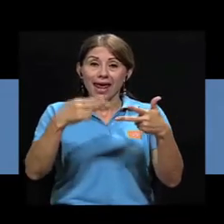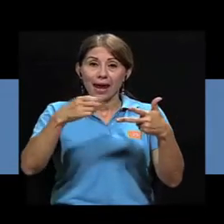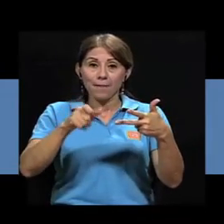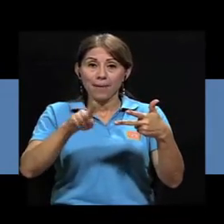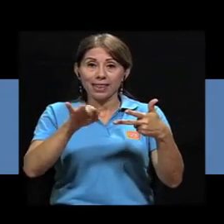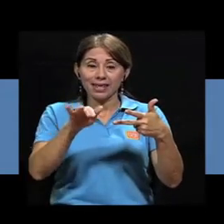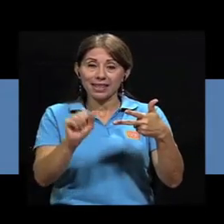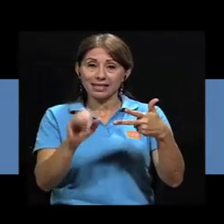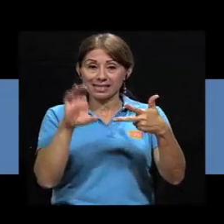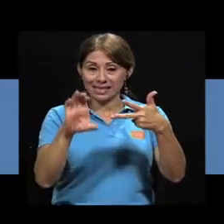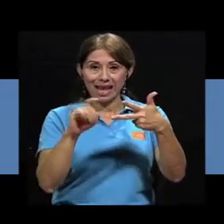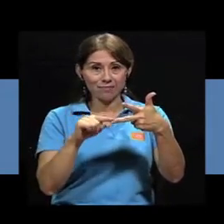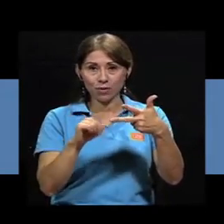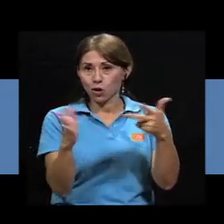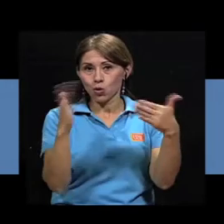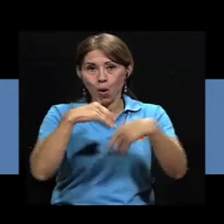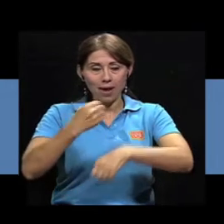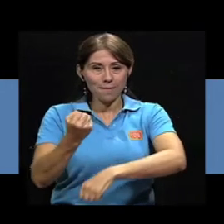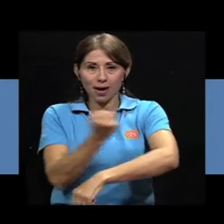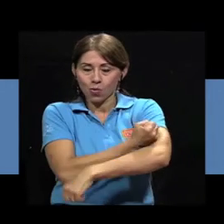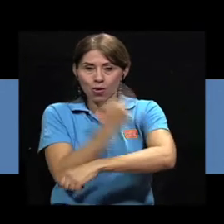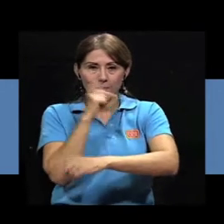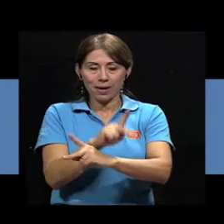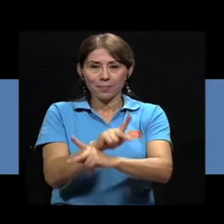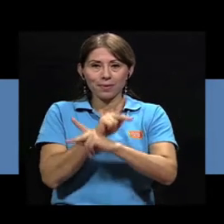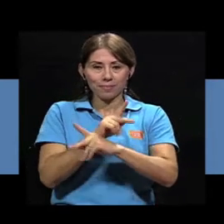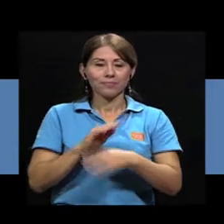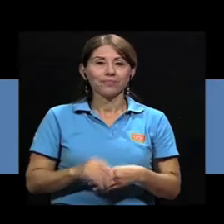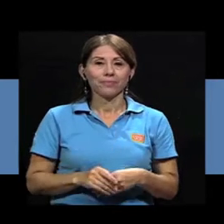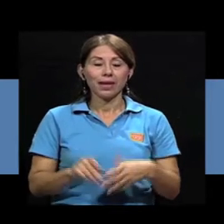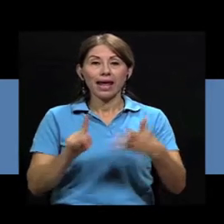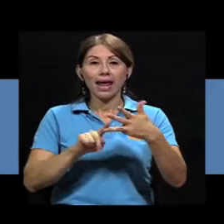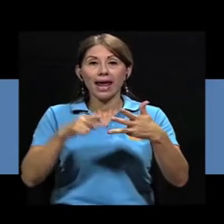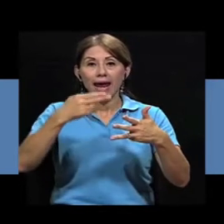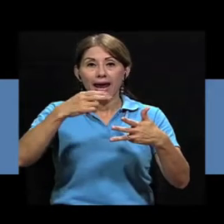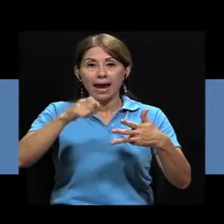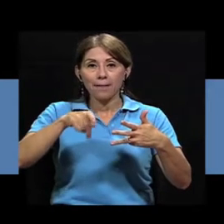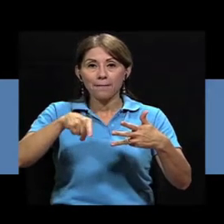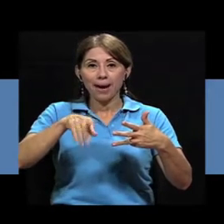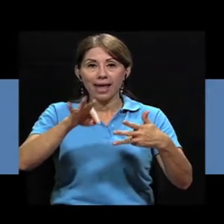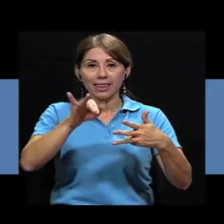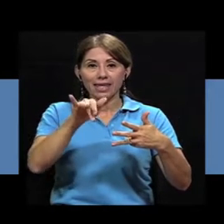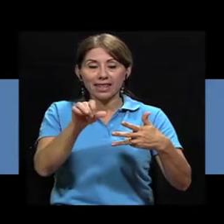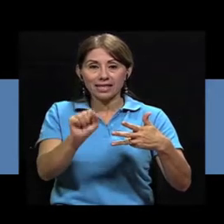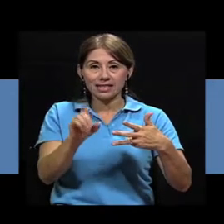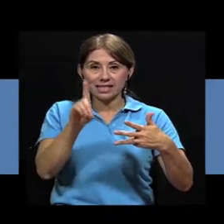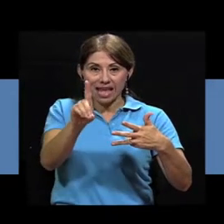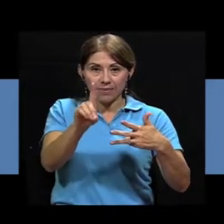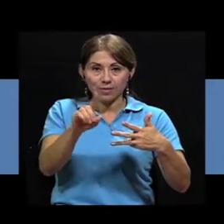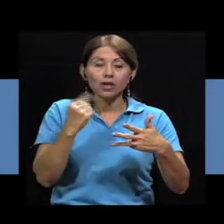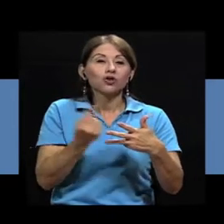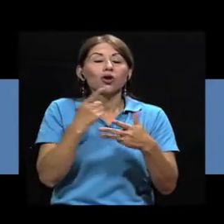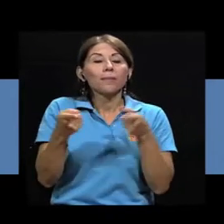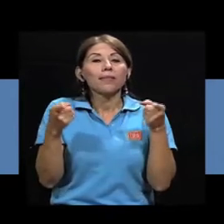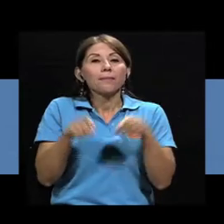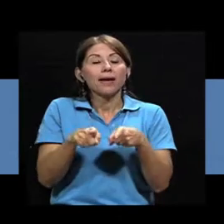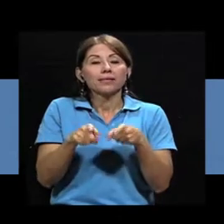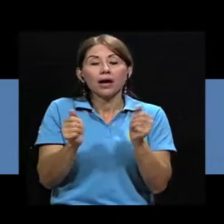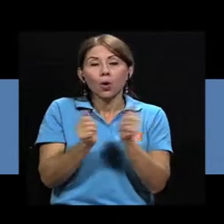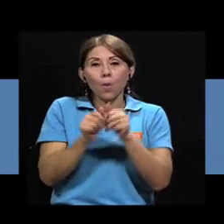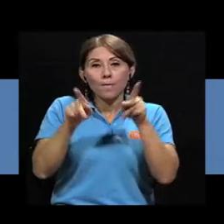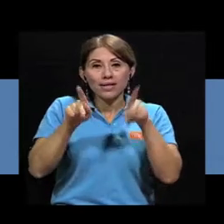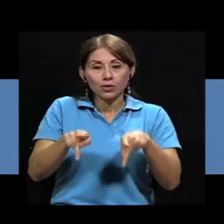infección por el virus de la hepatitis C. Las infecciones por el virus de la hepatitis D solo ocurren en las personas